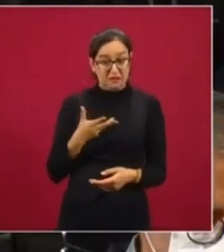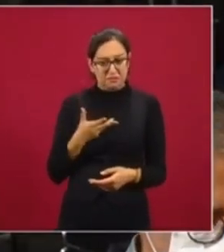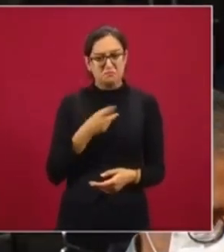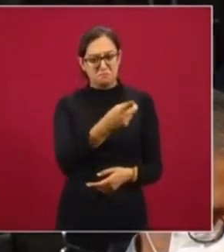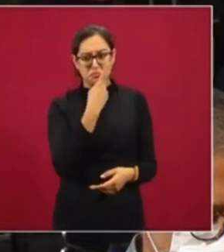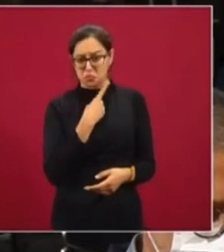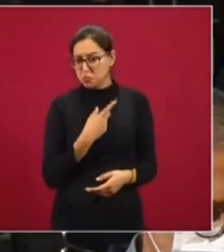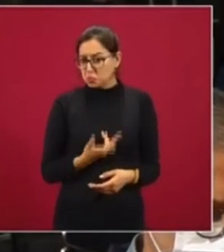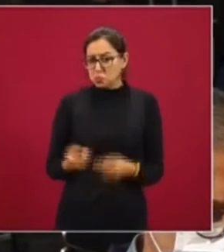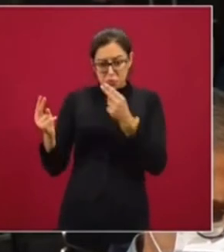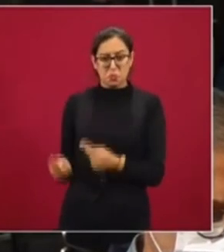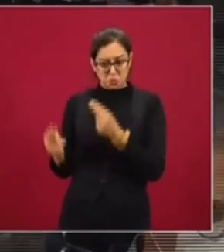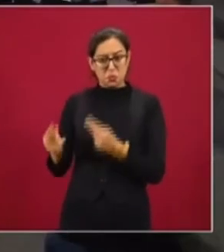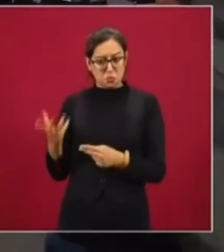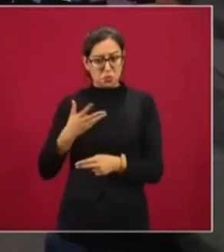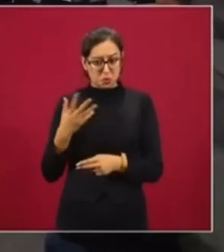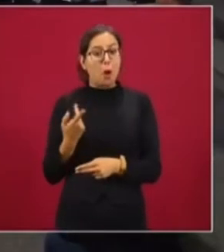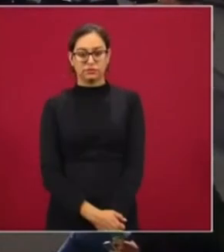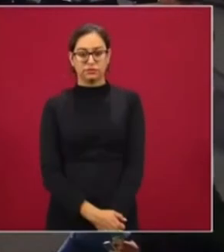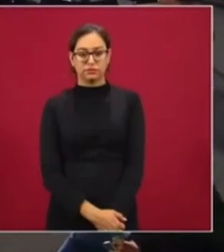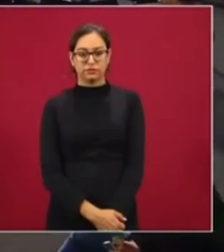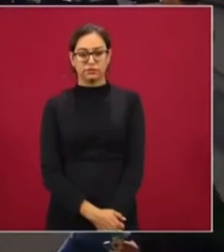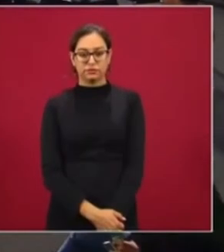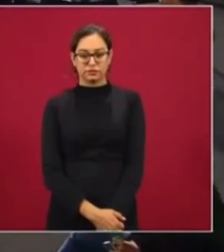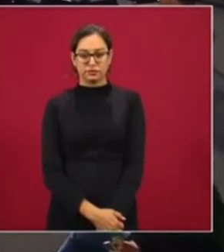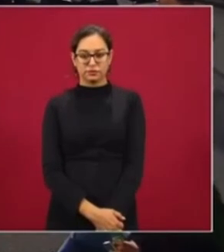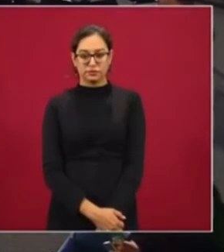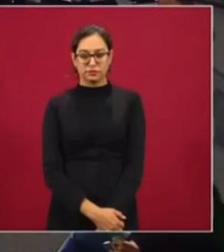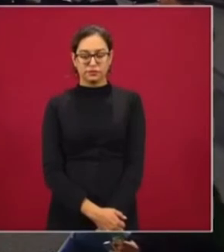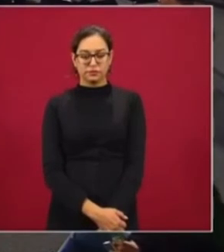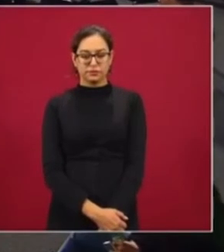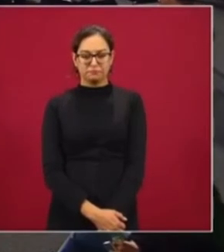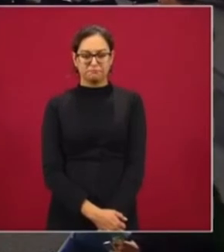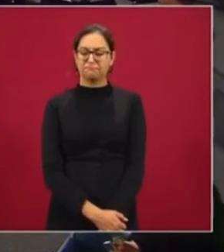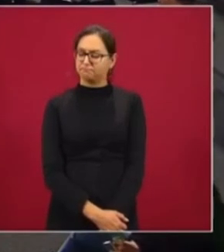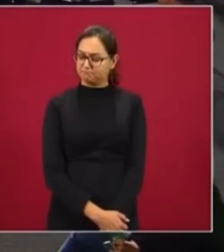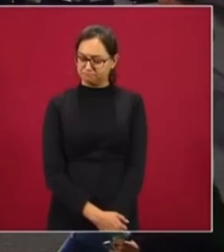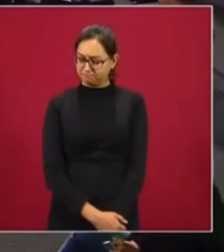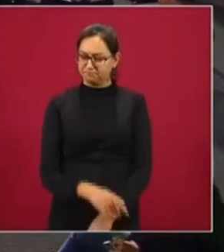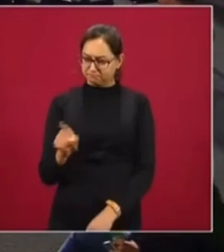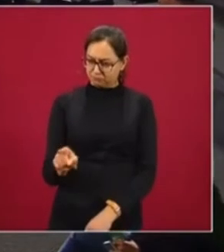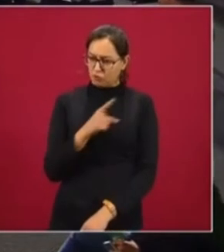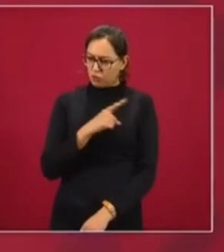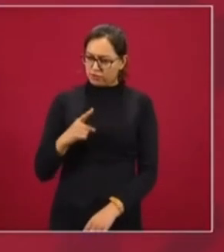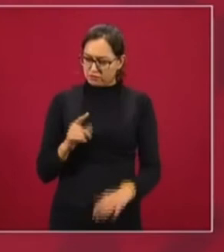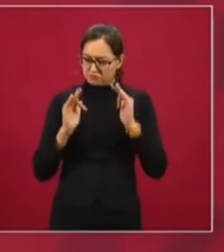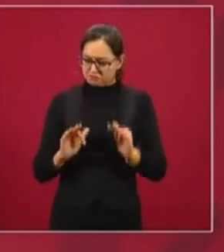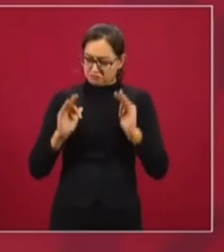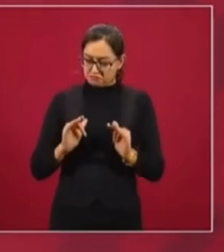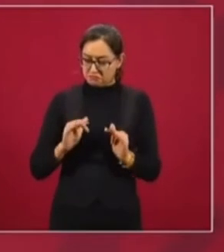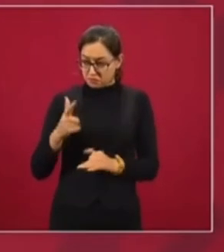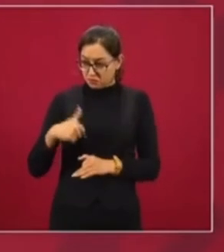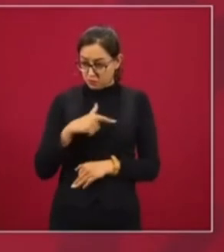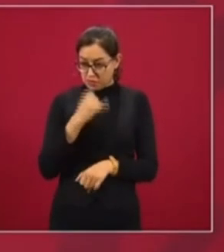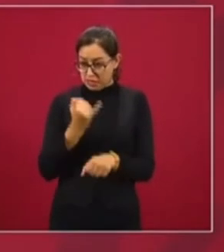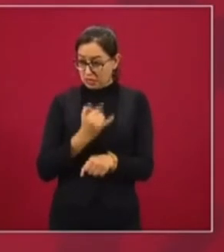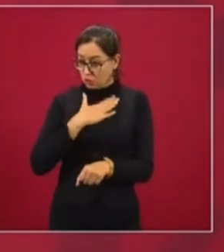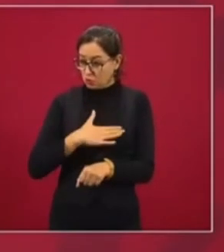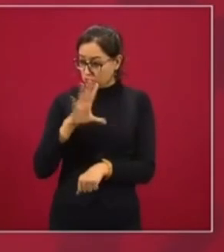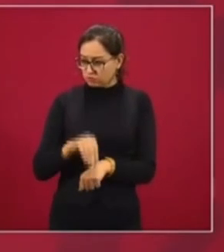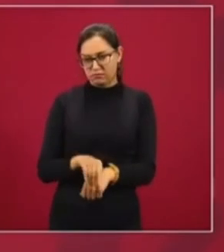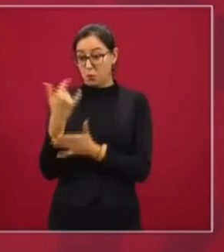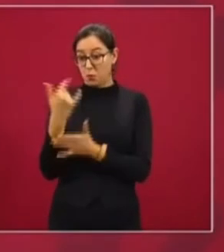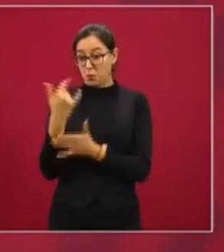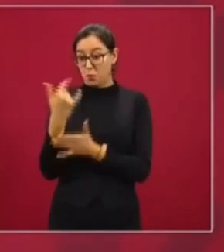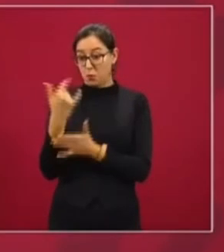y él me confirma que sí, pero que con una visión social. Mira, ten tranquilidad de que nosotros no vamos a permitir ninguna injusticia. Este es un